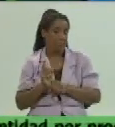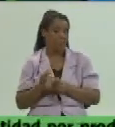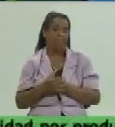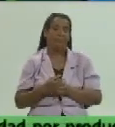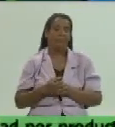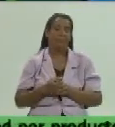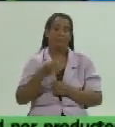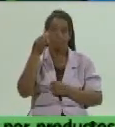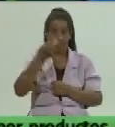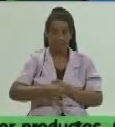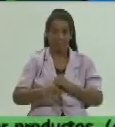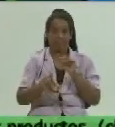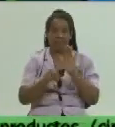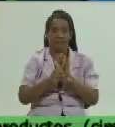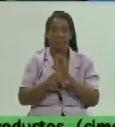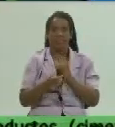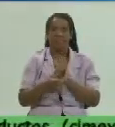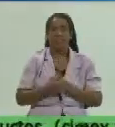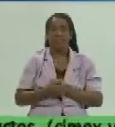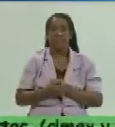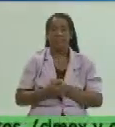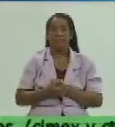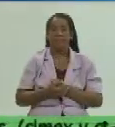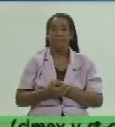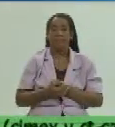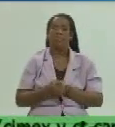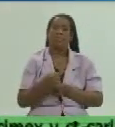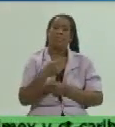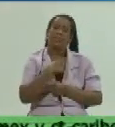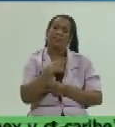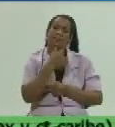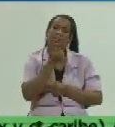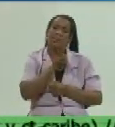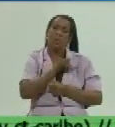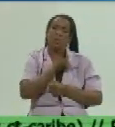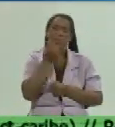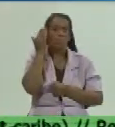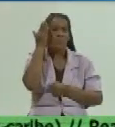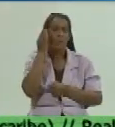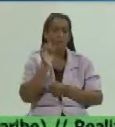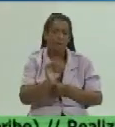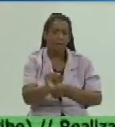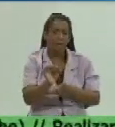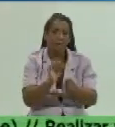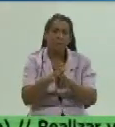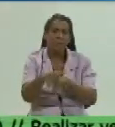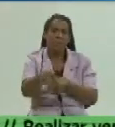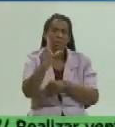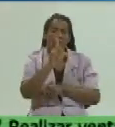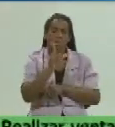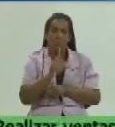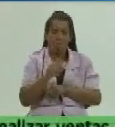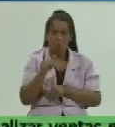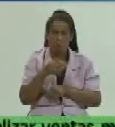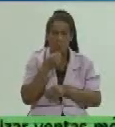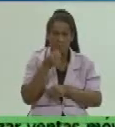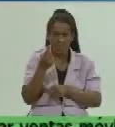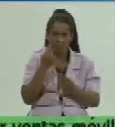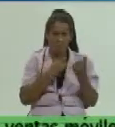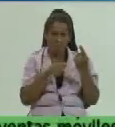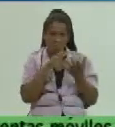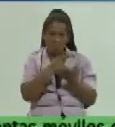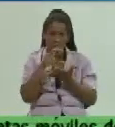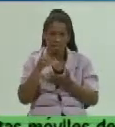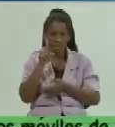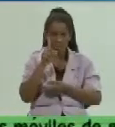establecido pero este específicamente de la carne de cerdo y de ovejo sería a partir del lunes próximo hoy por ejemplo puede ser que en algún lugar esté a 120